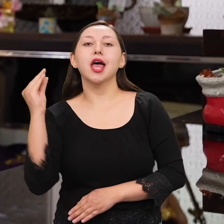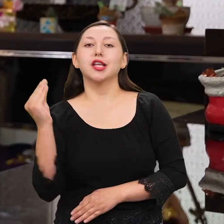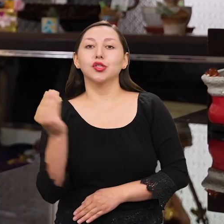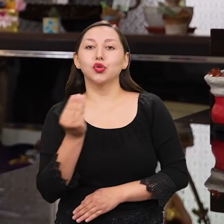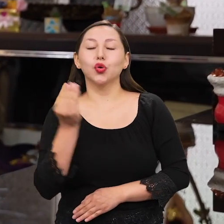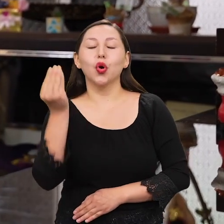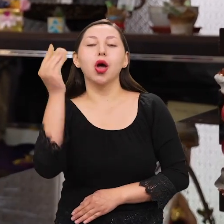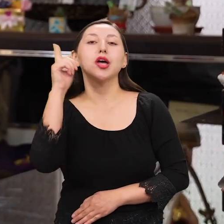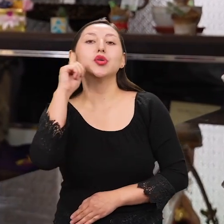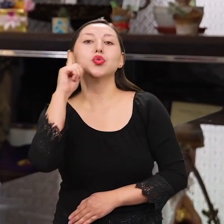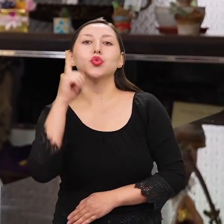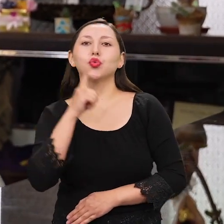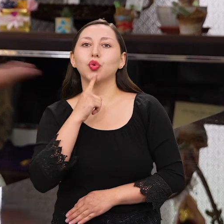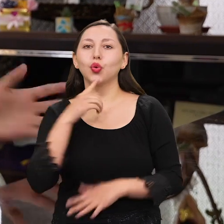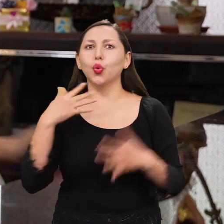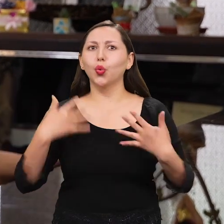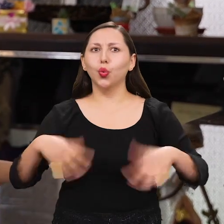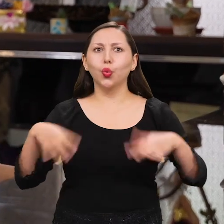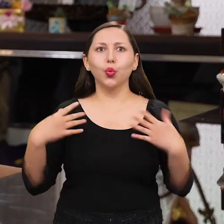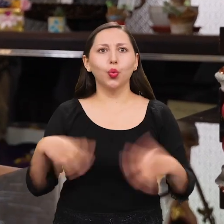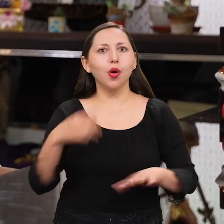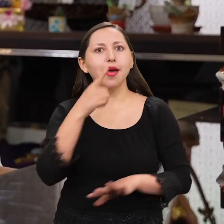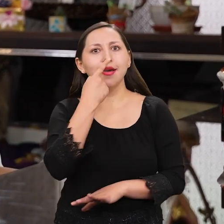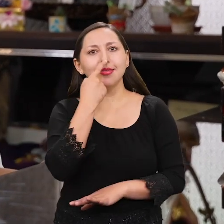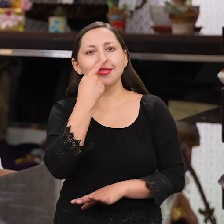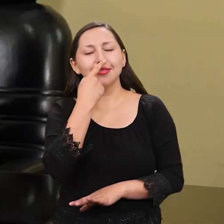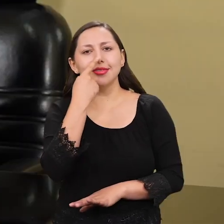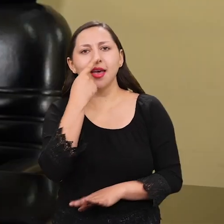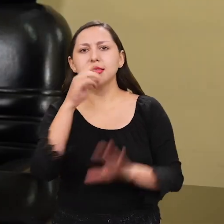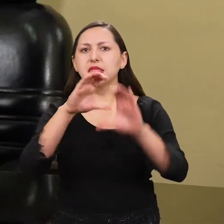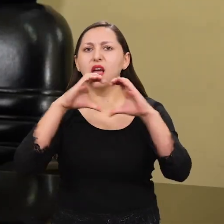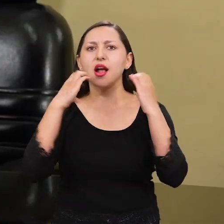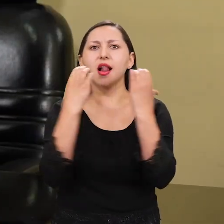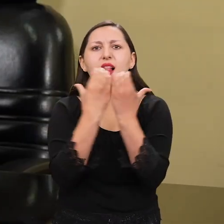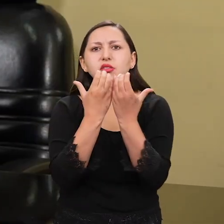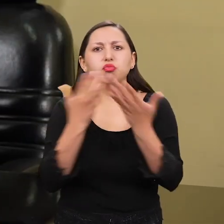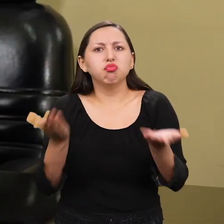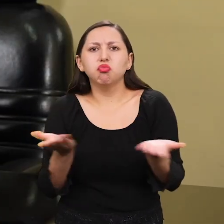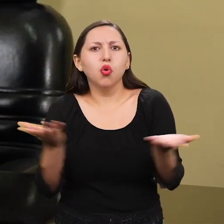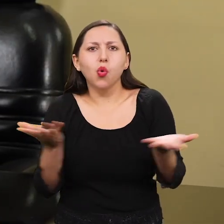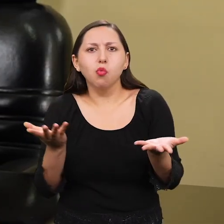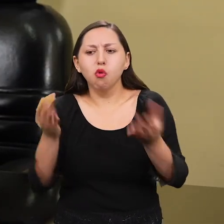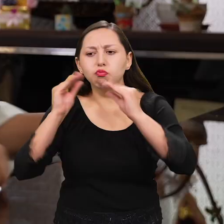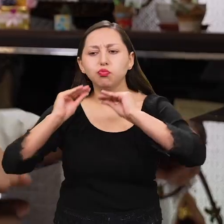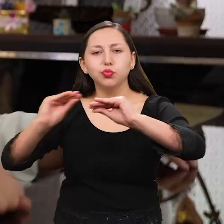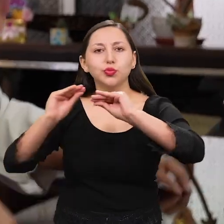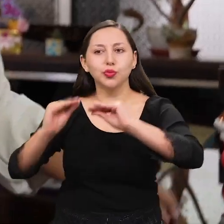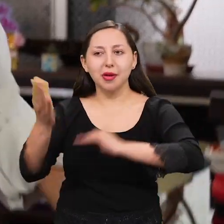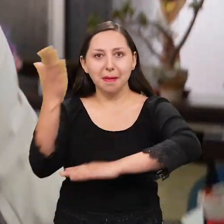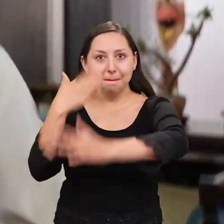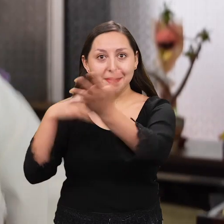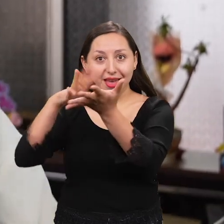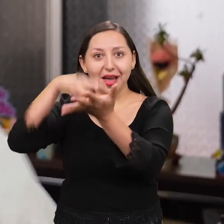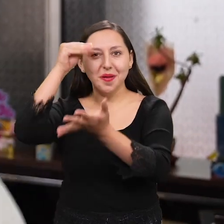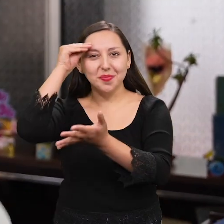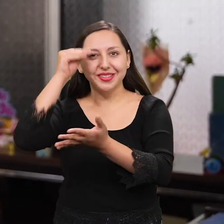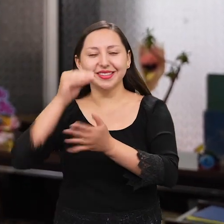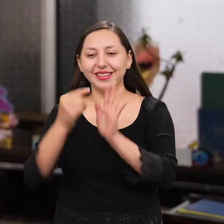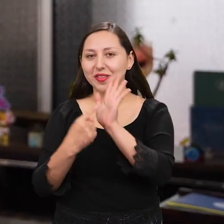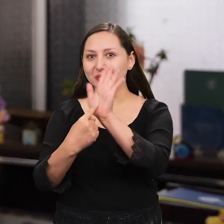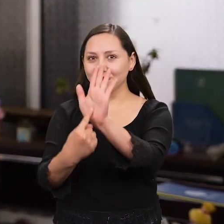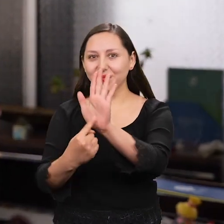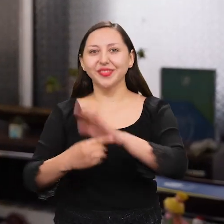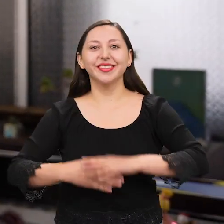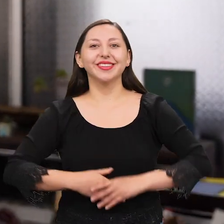interesante! ¿Y cómo funcionan las clases? ¿Quieres conocer? Sí. ¿Quieres ir a ver? ¡Vamos! ¡Vamos! ¡Vámonos! ¡Oh!